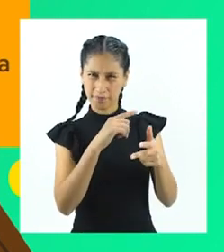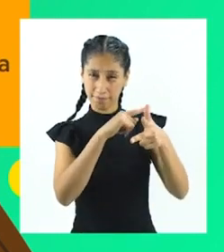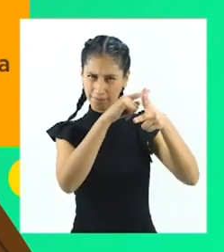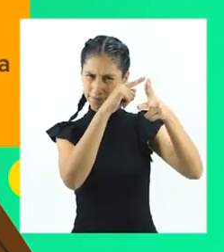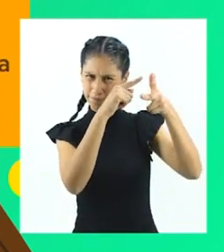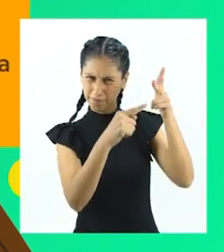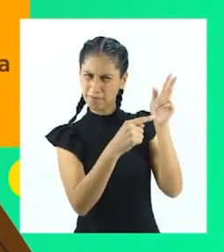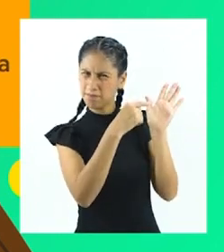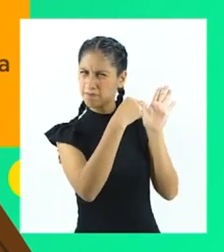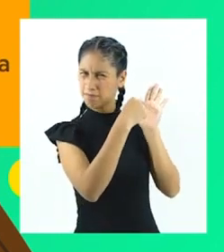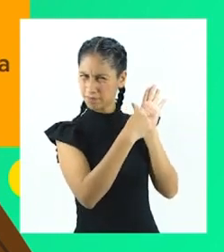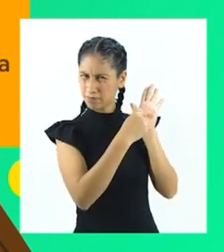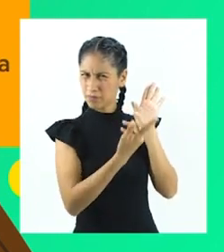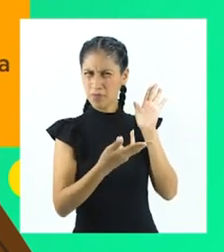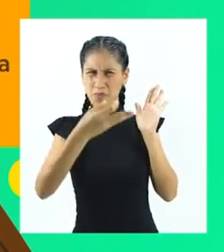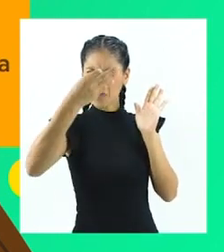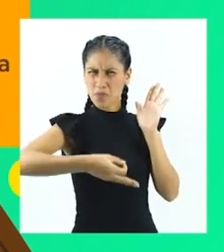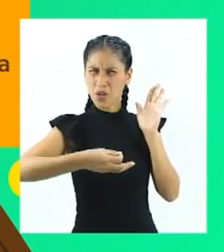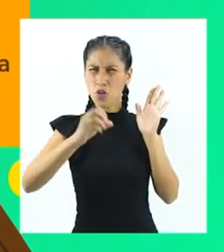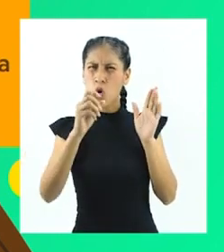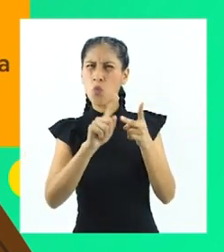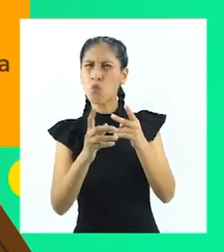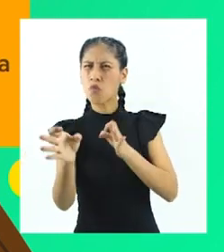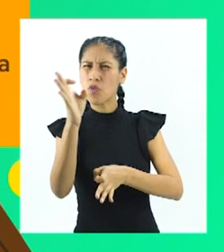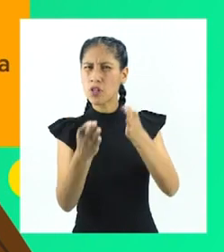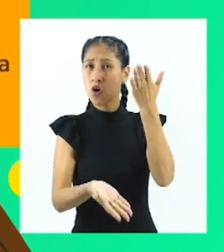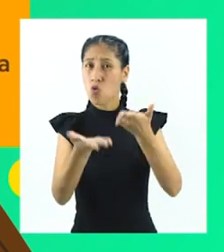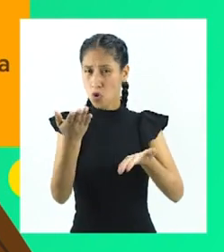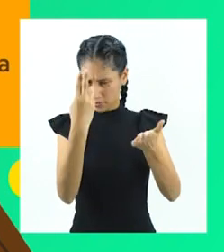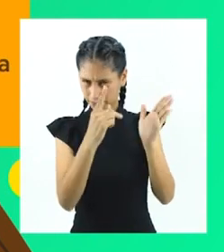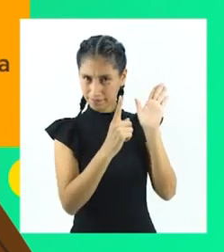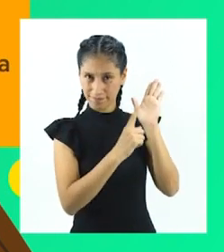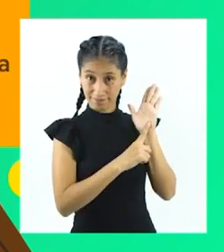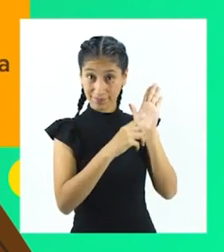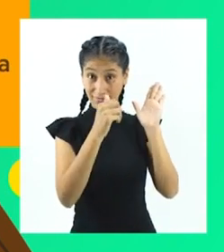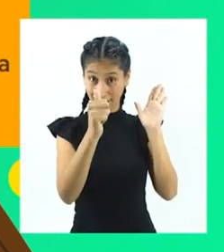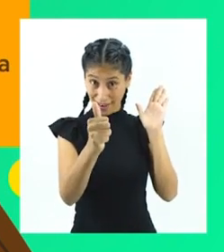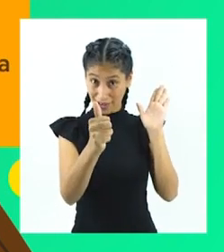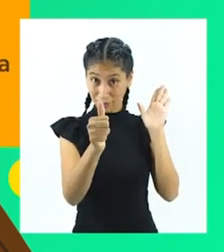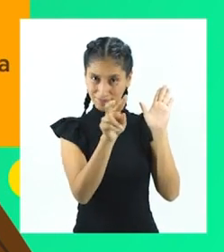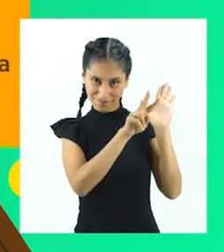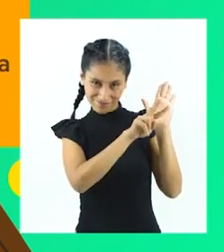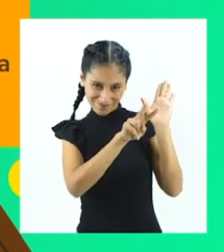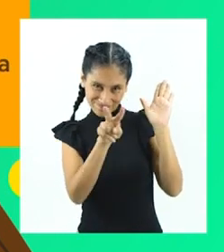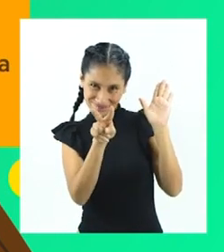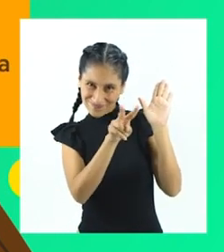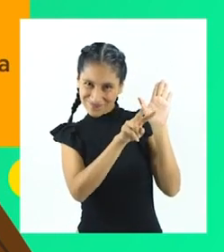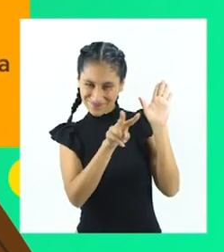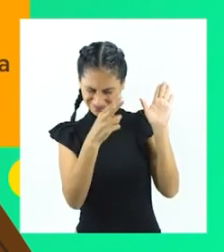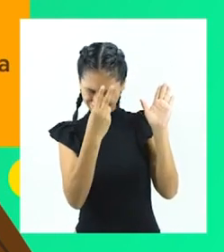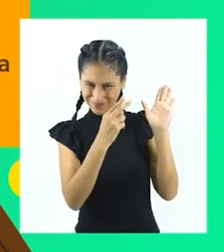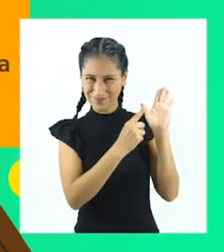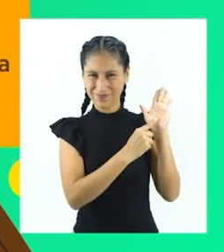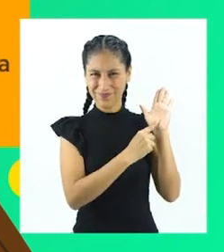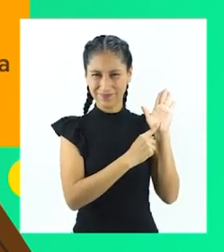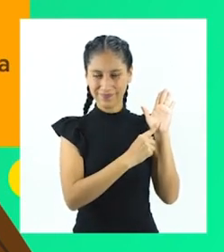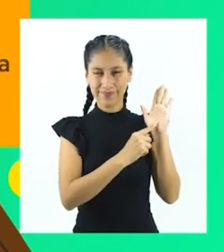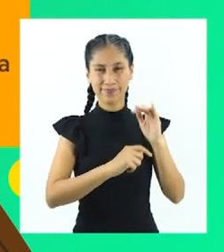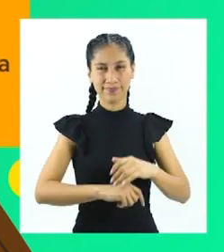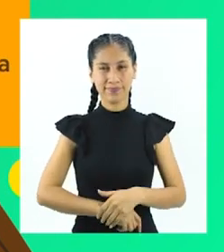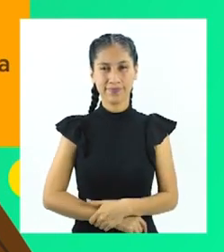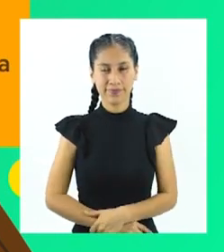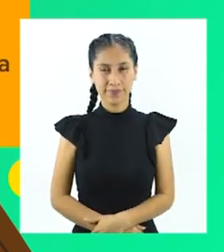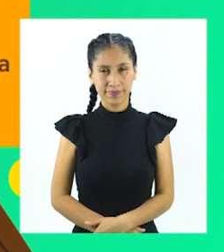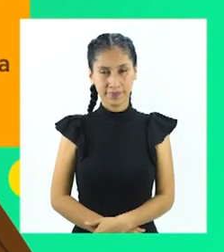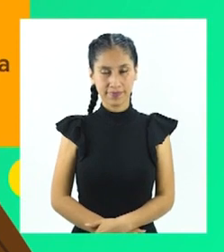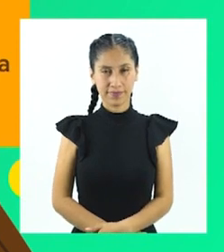cuáles son falsas? A El hecho de probar las sustancias tipo A y B en sus reservorios respectivos